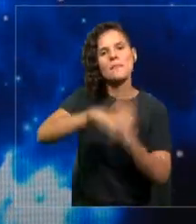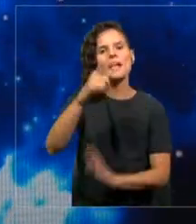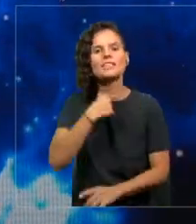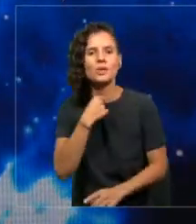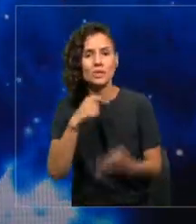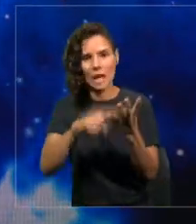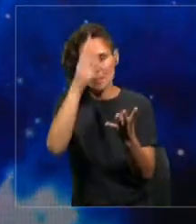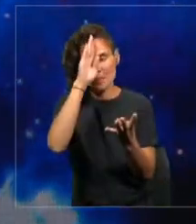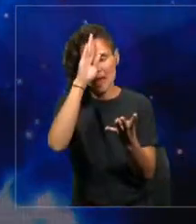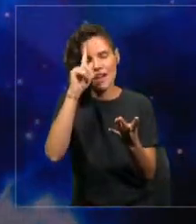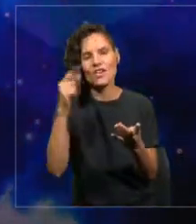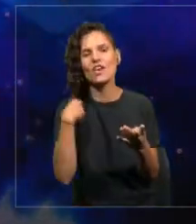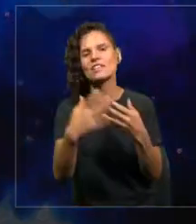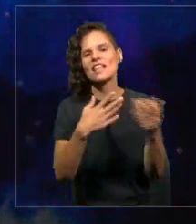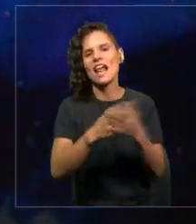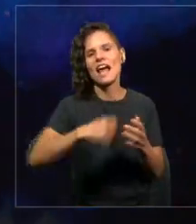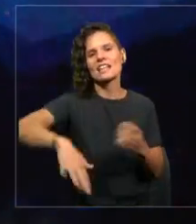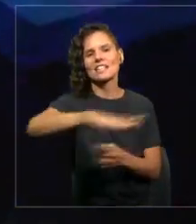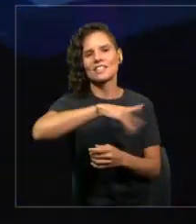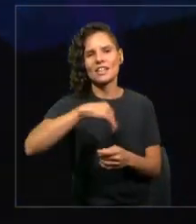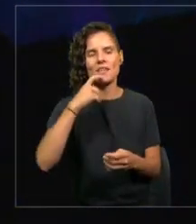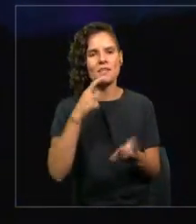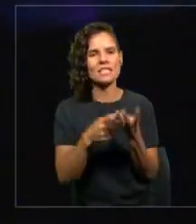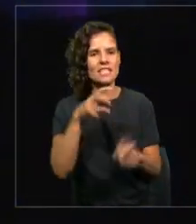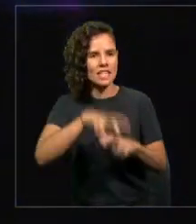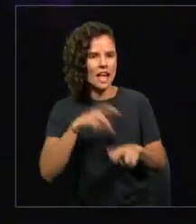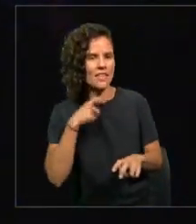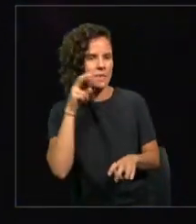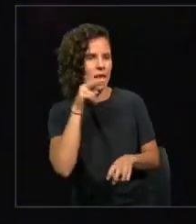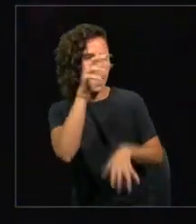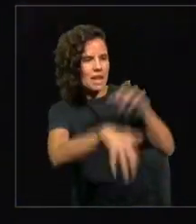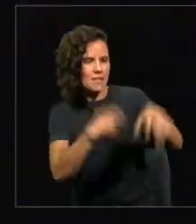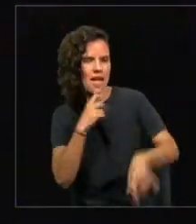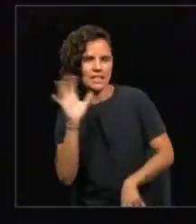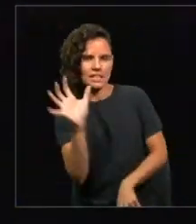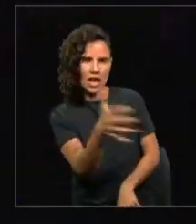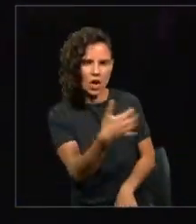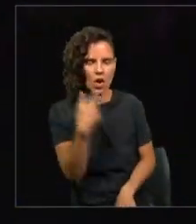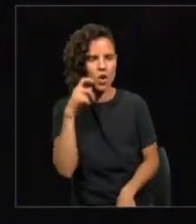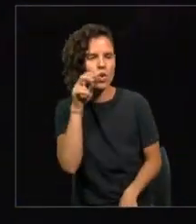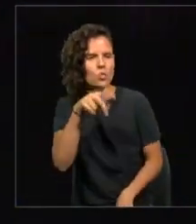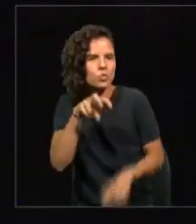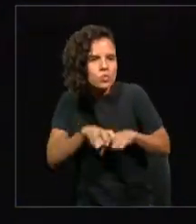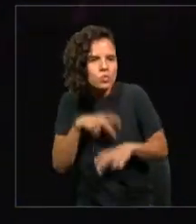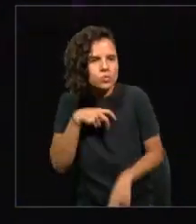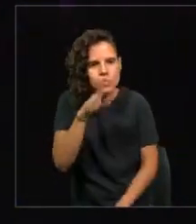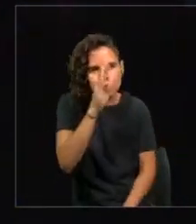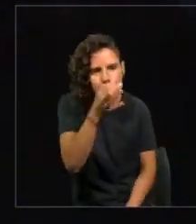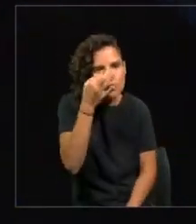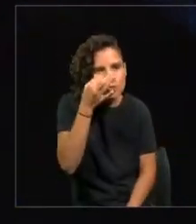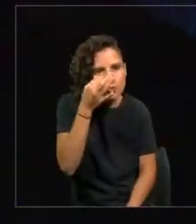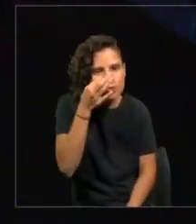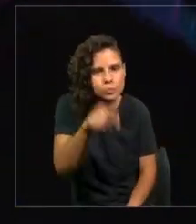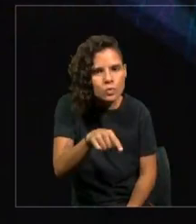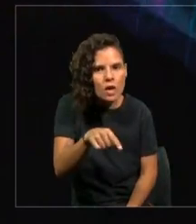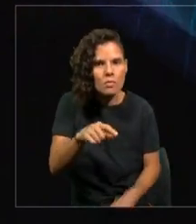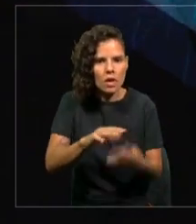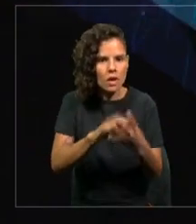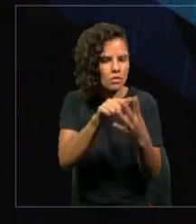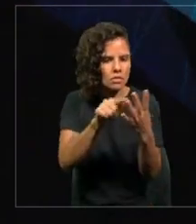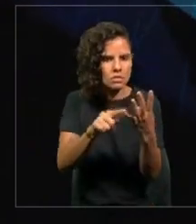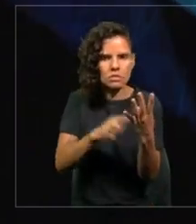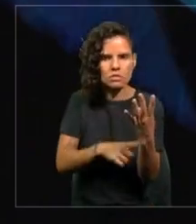Es un salchicha, se sienta y mira los animales, el león. Pero está personalizado.